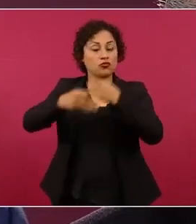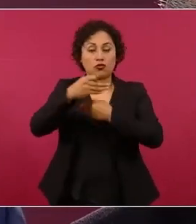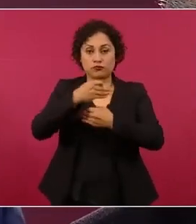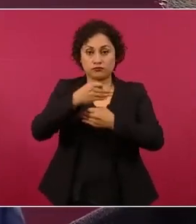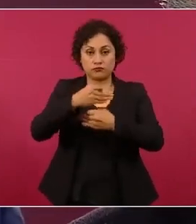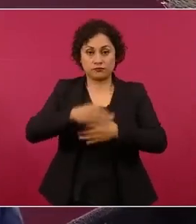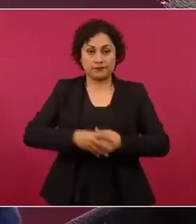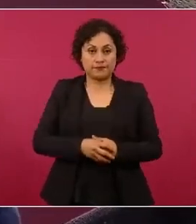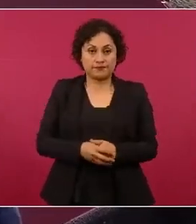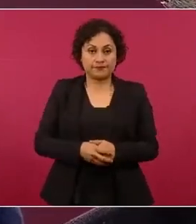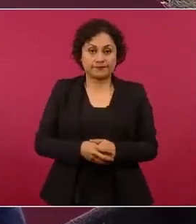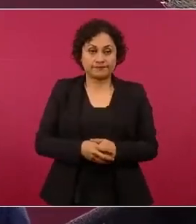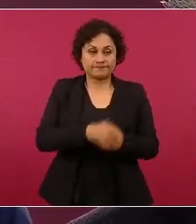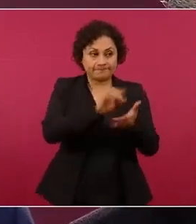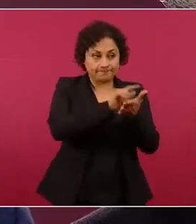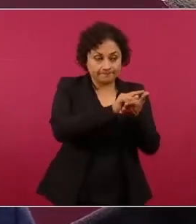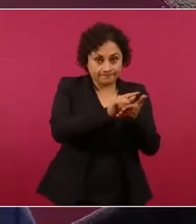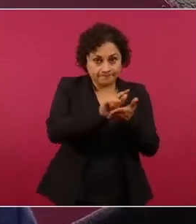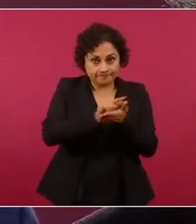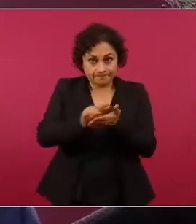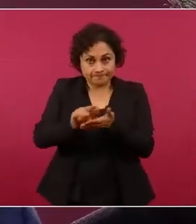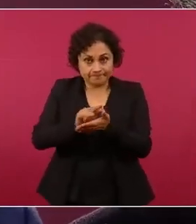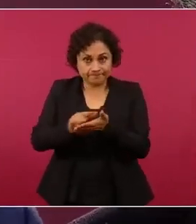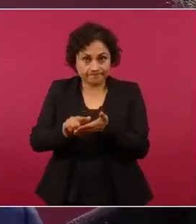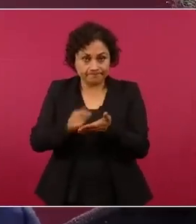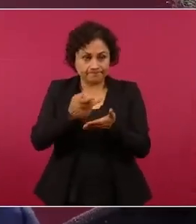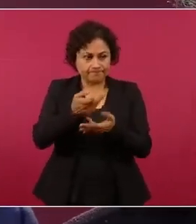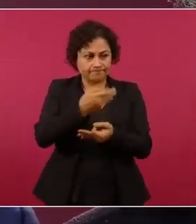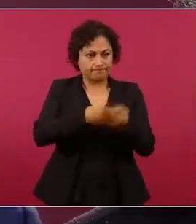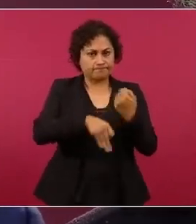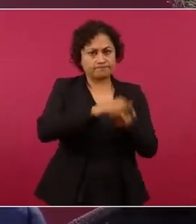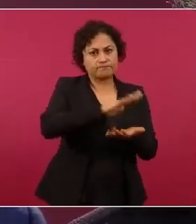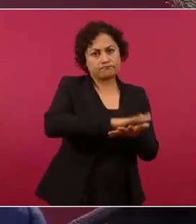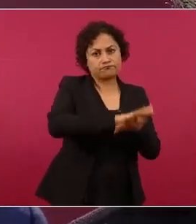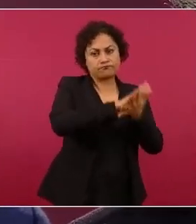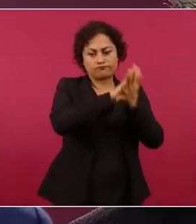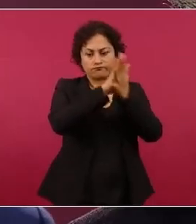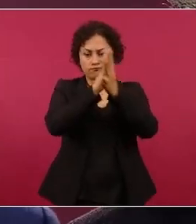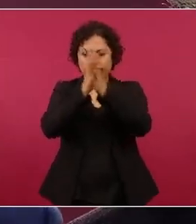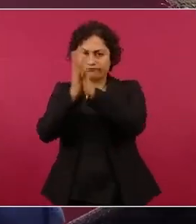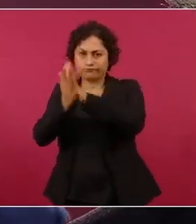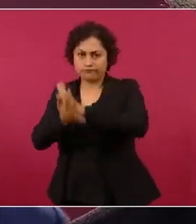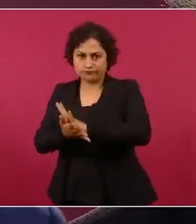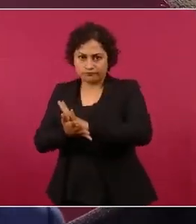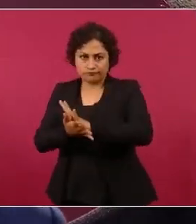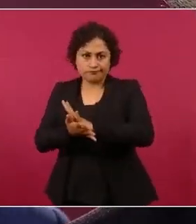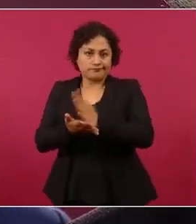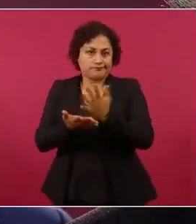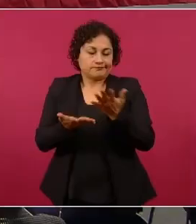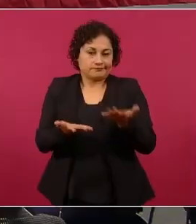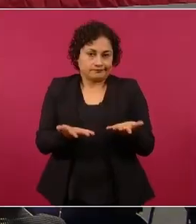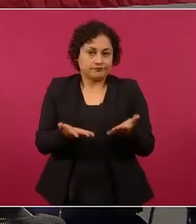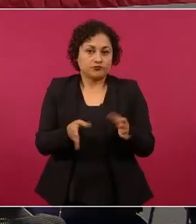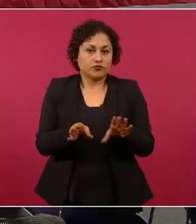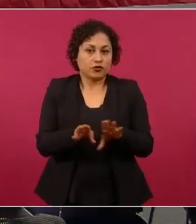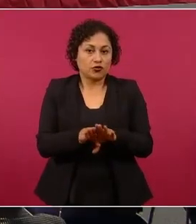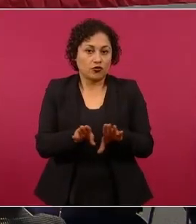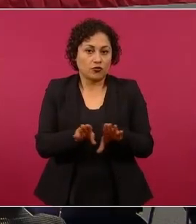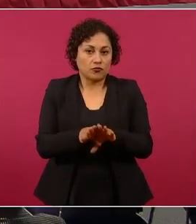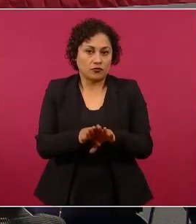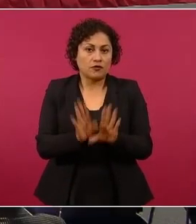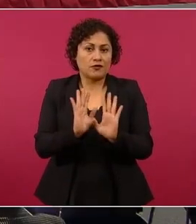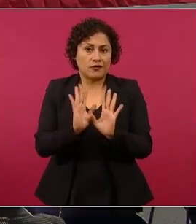para llevar a cabo esa transformación por entero, porque ya